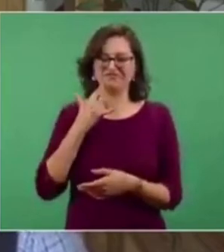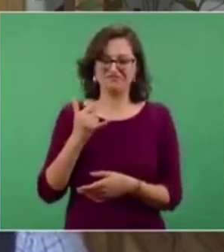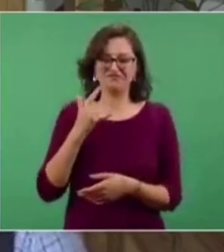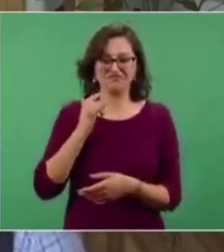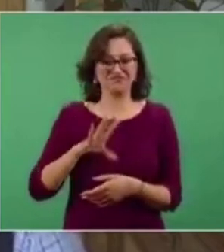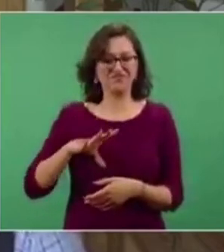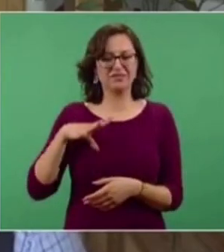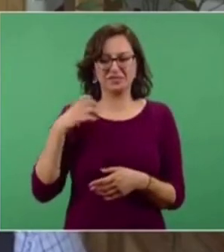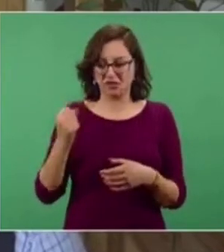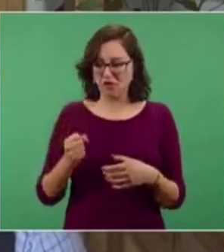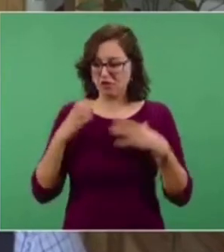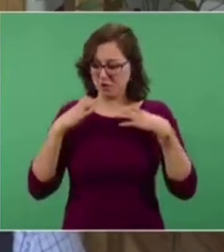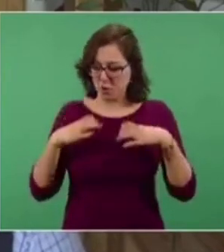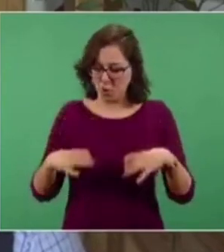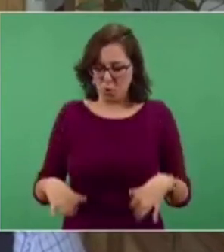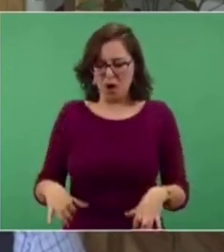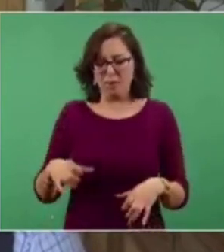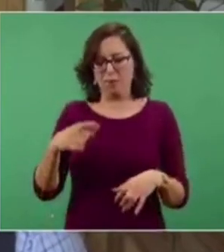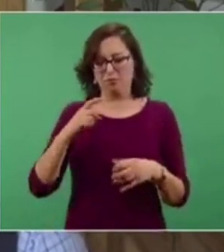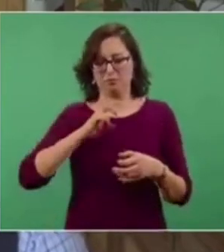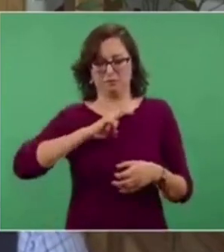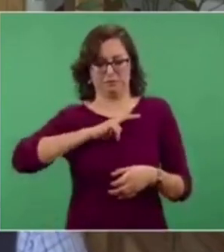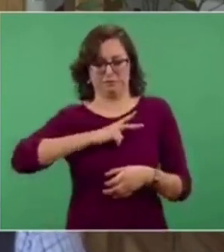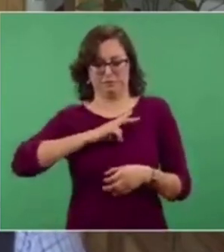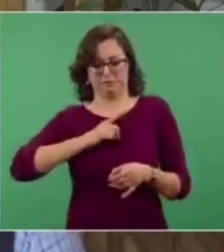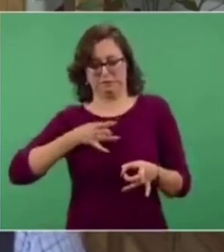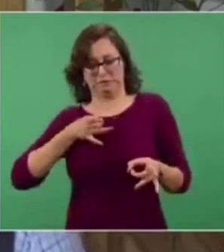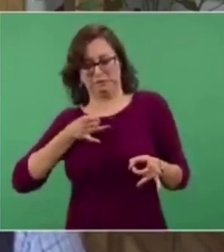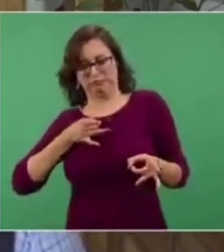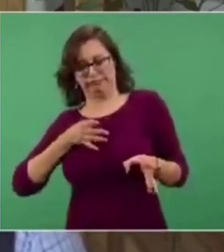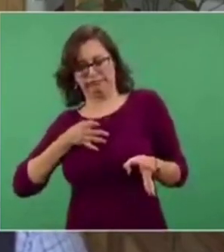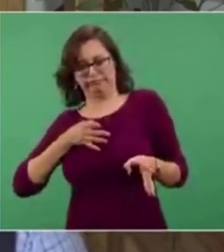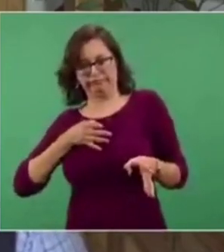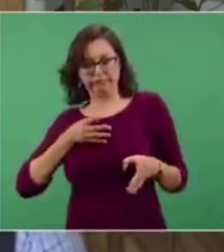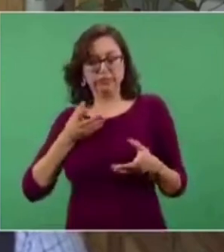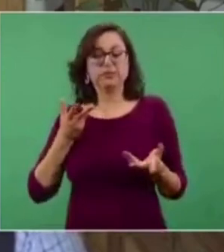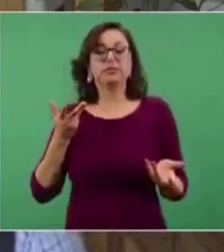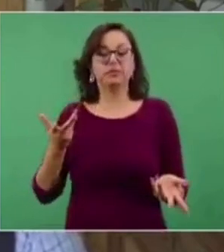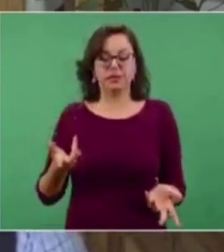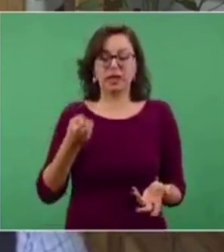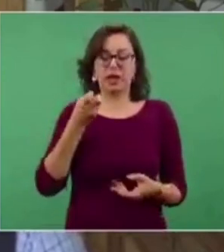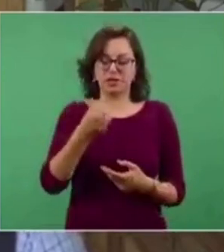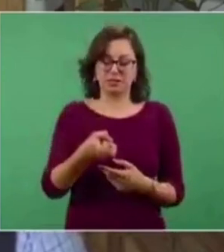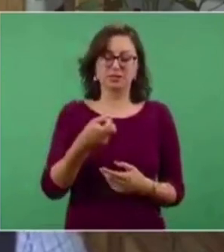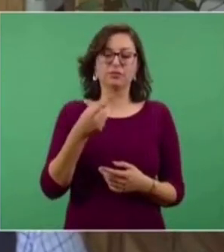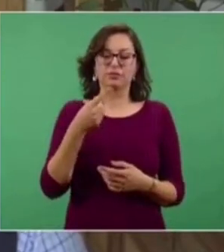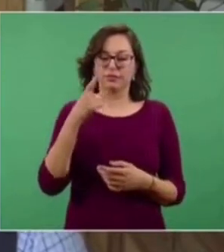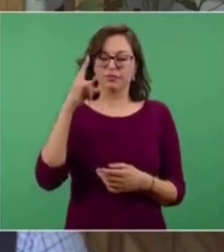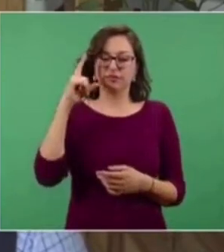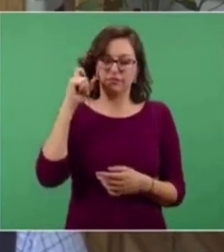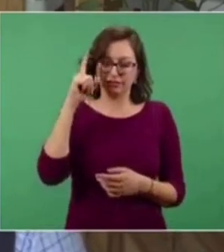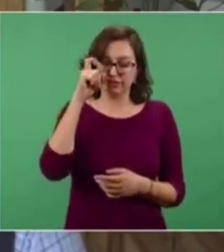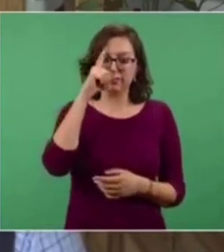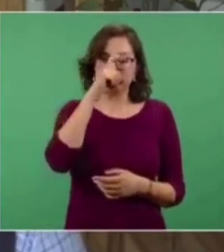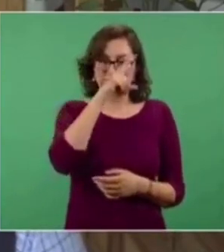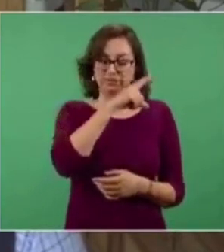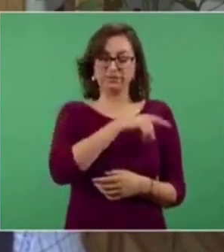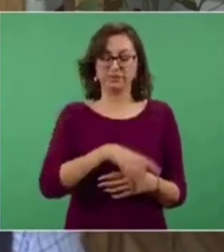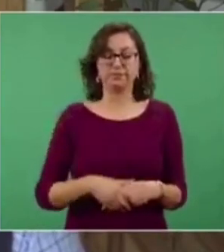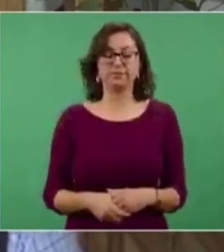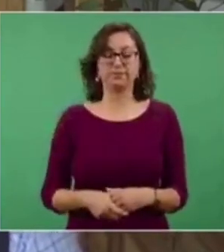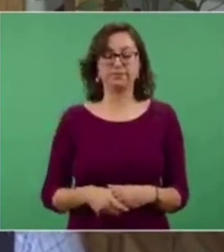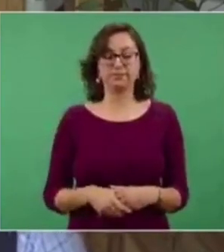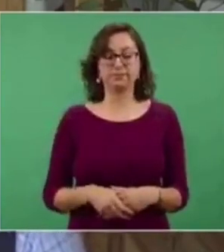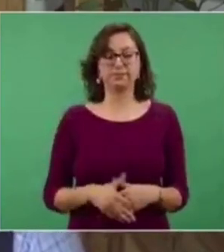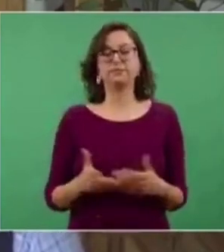que el organismo tuvo que desarrollar, el sistema inmunológico tuvo que emprender para poder combatir y vencer a la